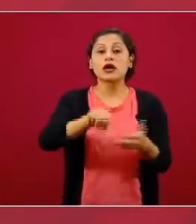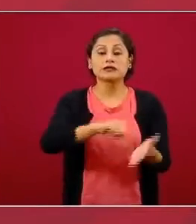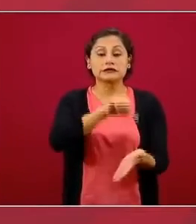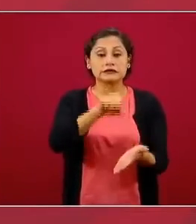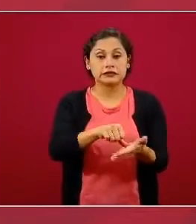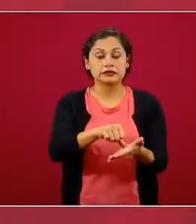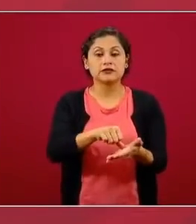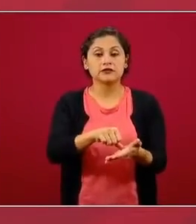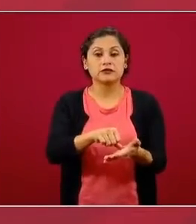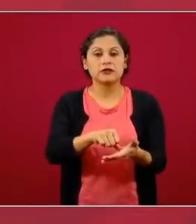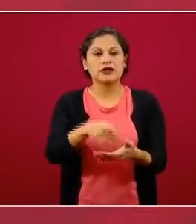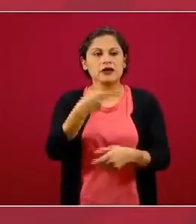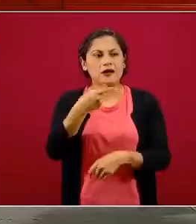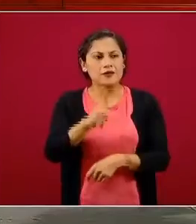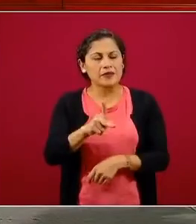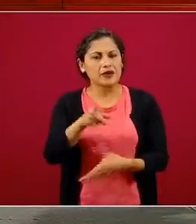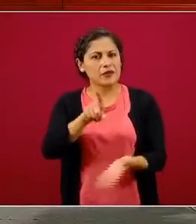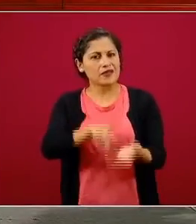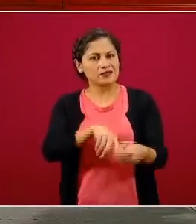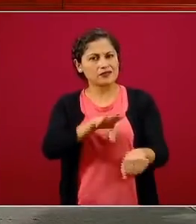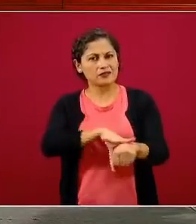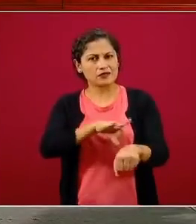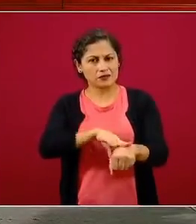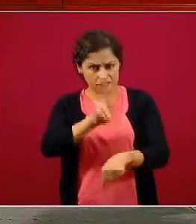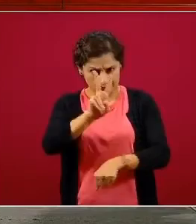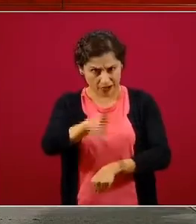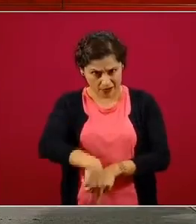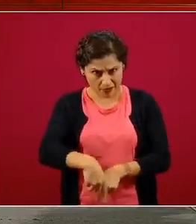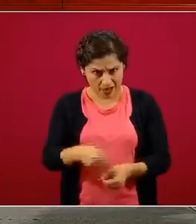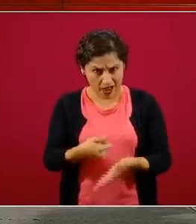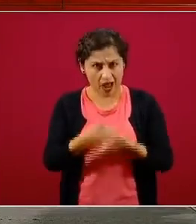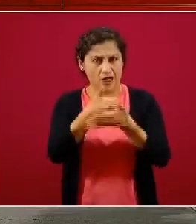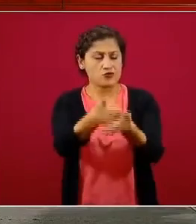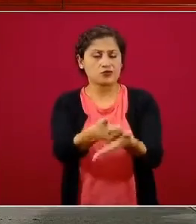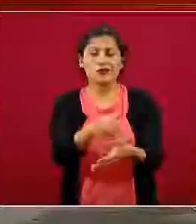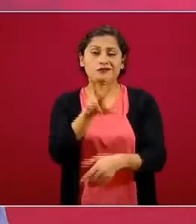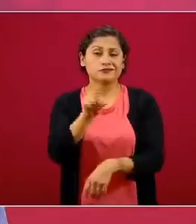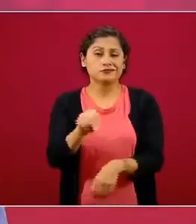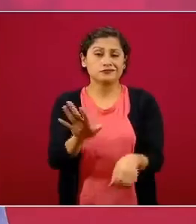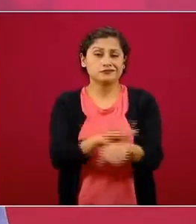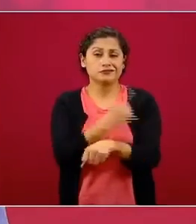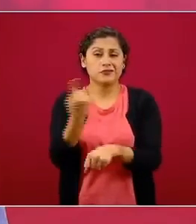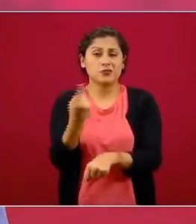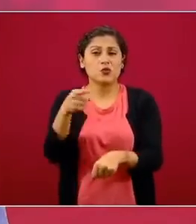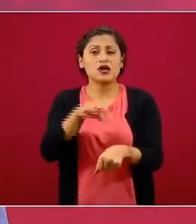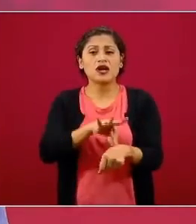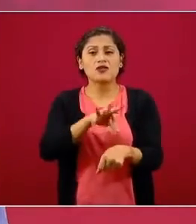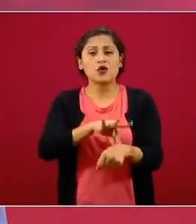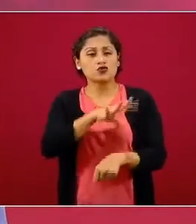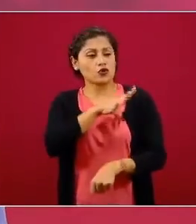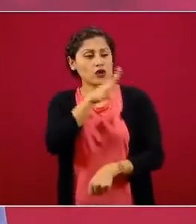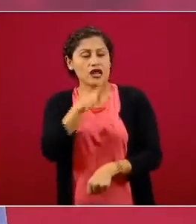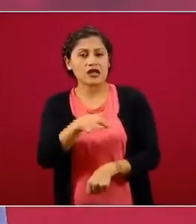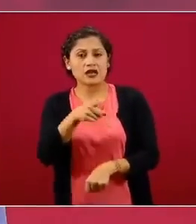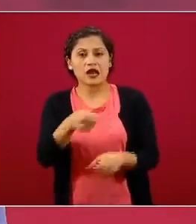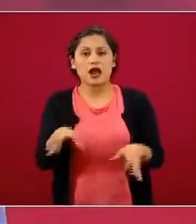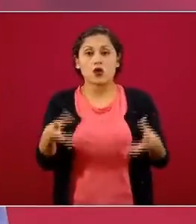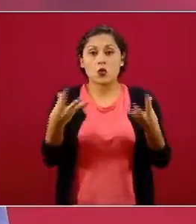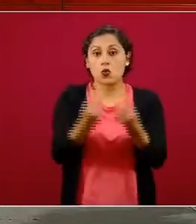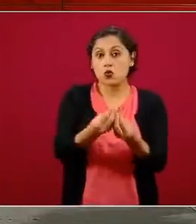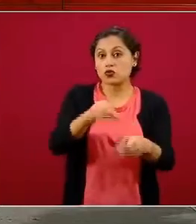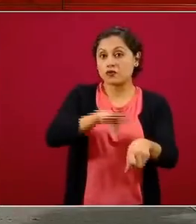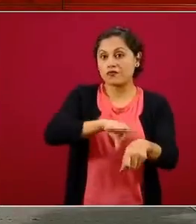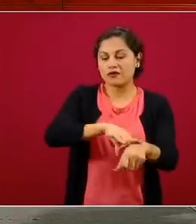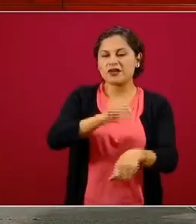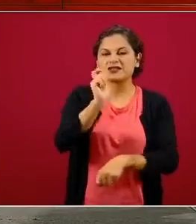efectiva, porque estos servicios de medicina general en los consultorios adyacentes a farmacias, que